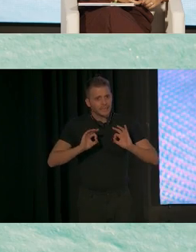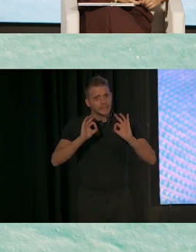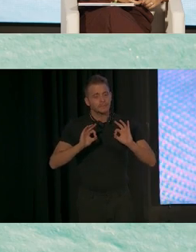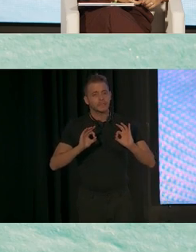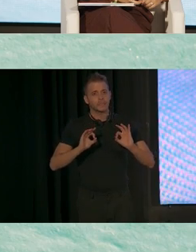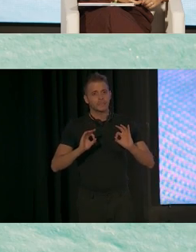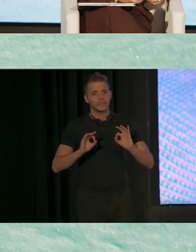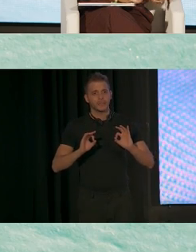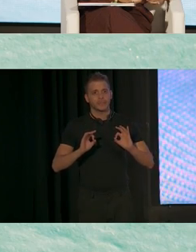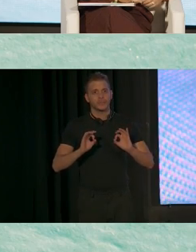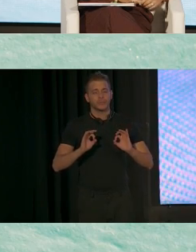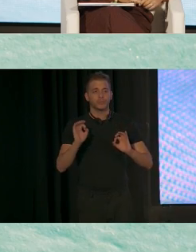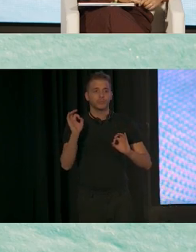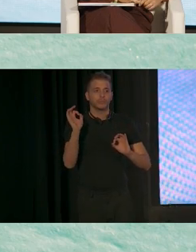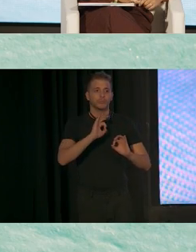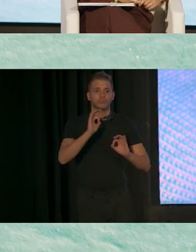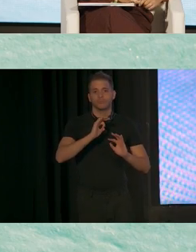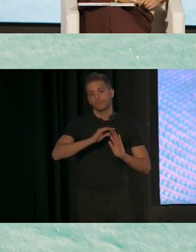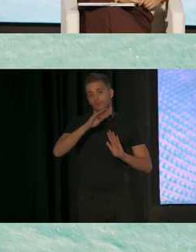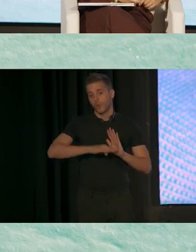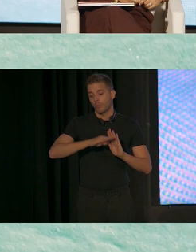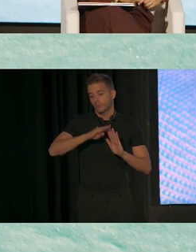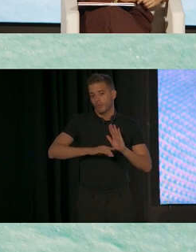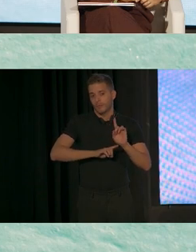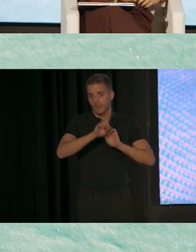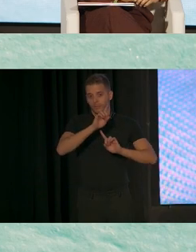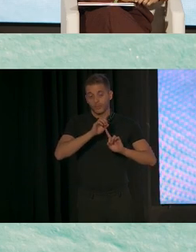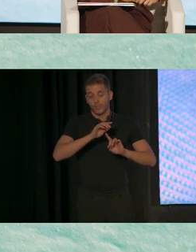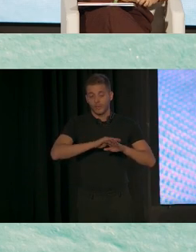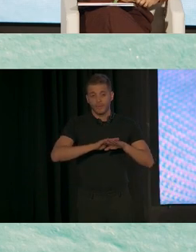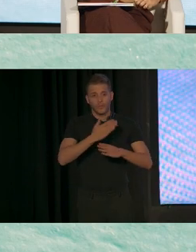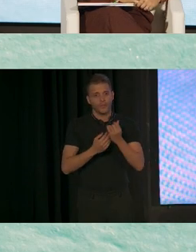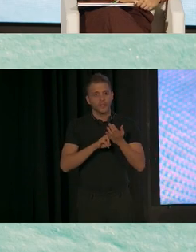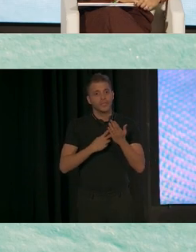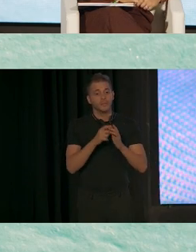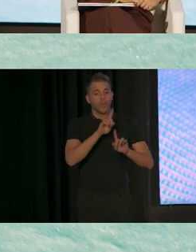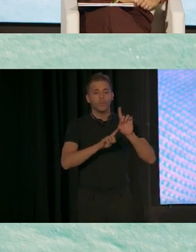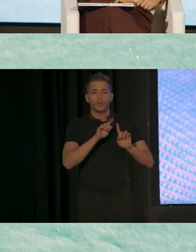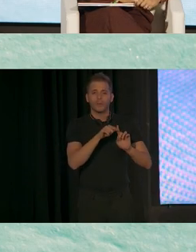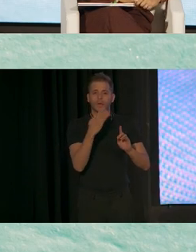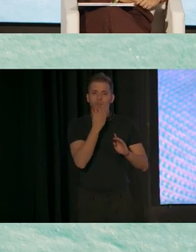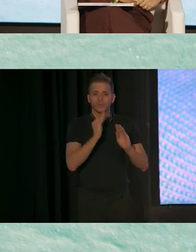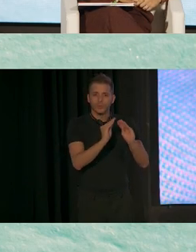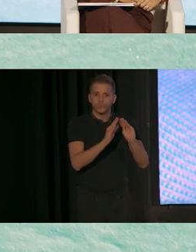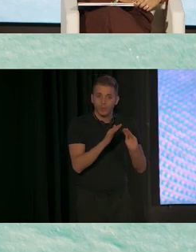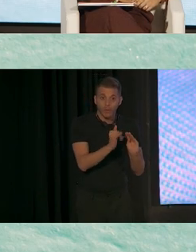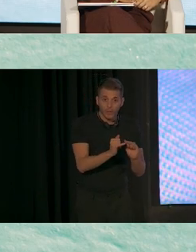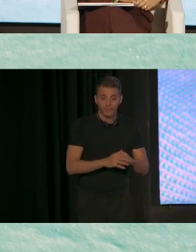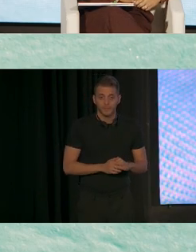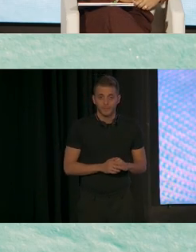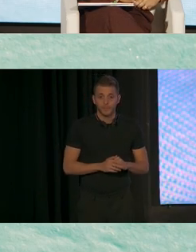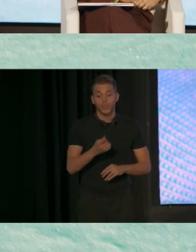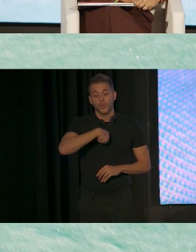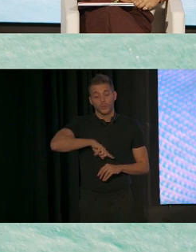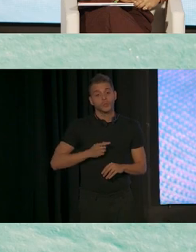o un problema que tienen en la escuela. Los profesionales también pueden compartir nuestros